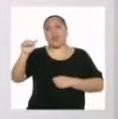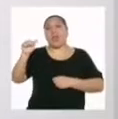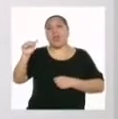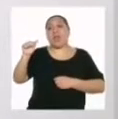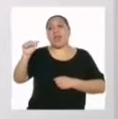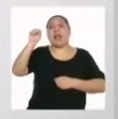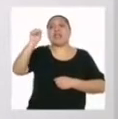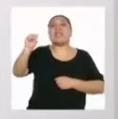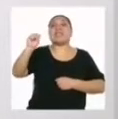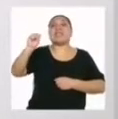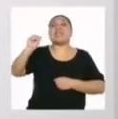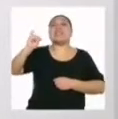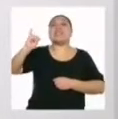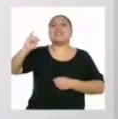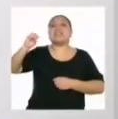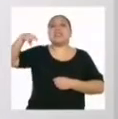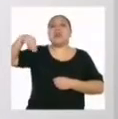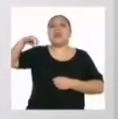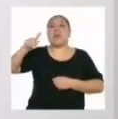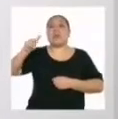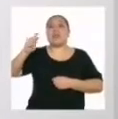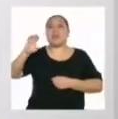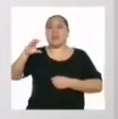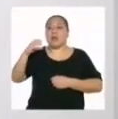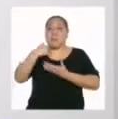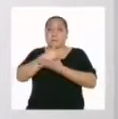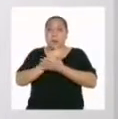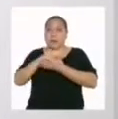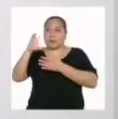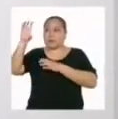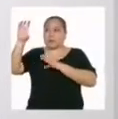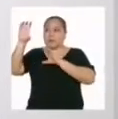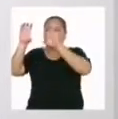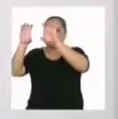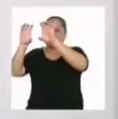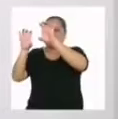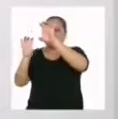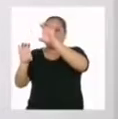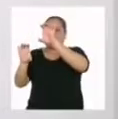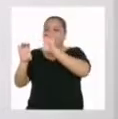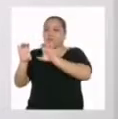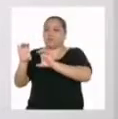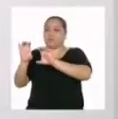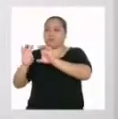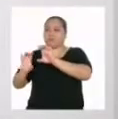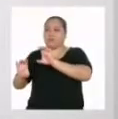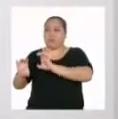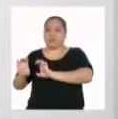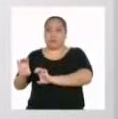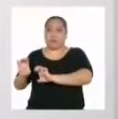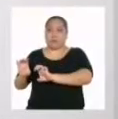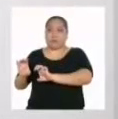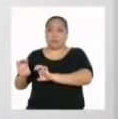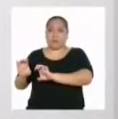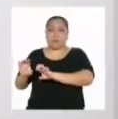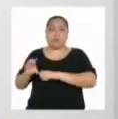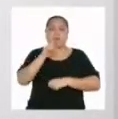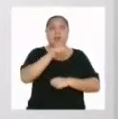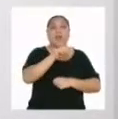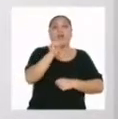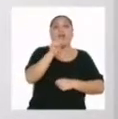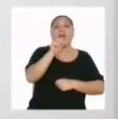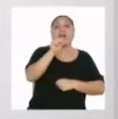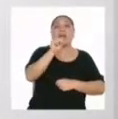simétrica, cuyas secciones tienen el mismo espacio. O las asimétricas, cuando algunas